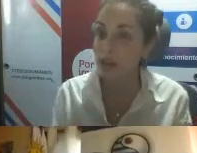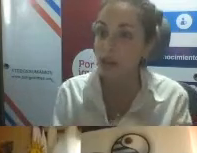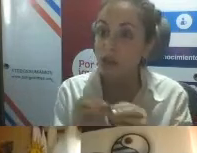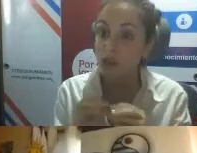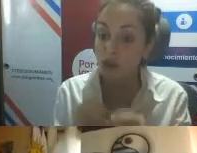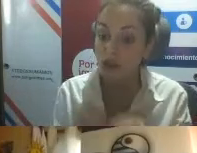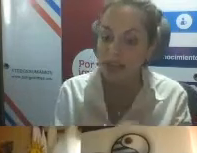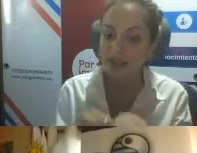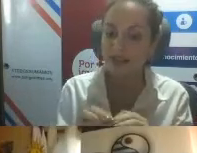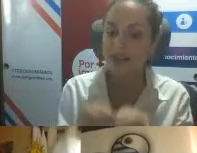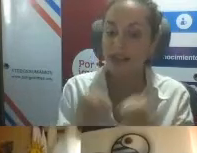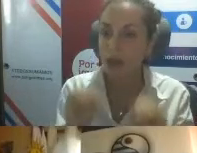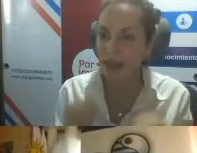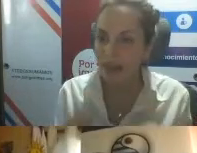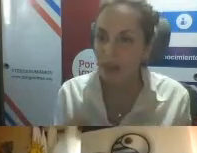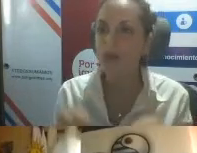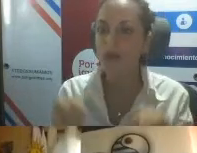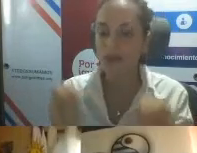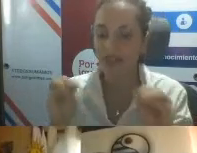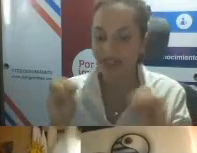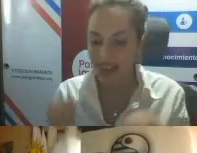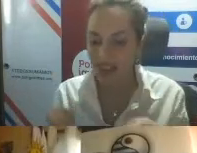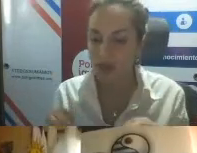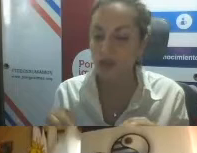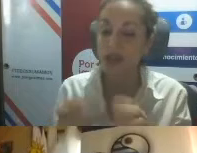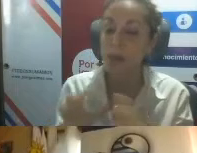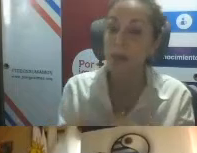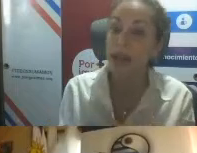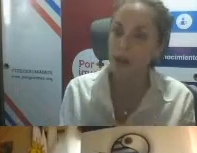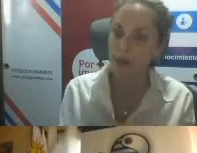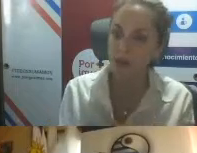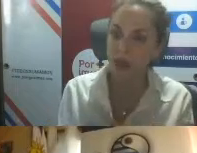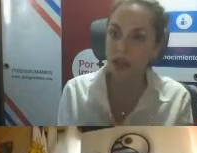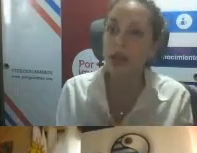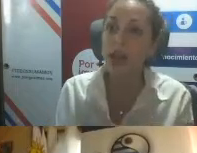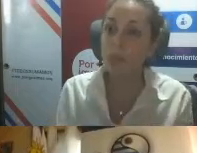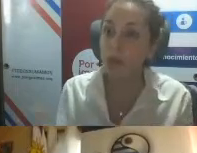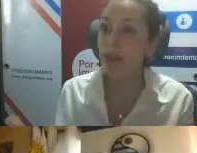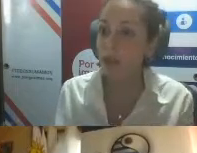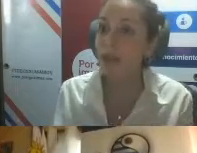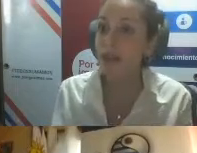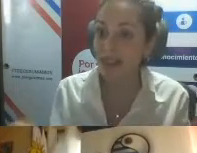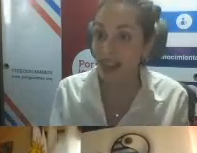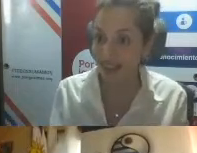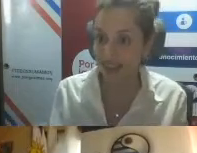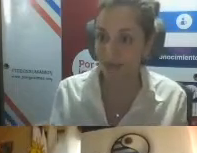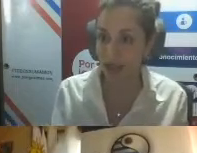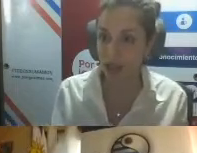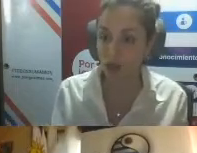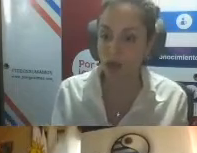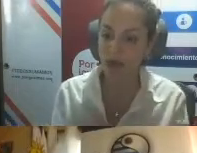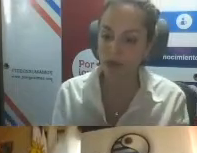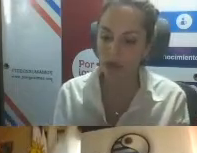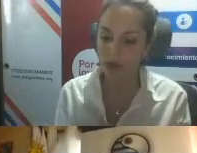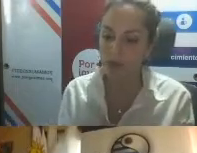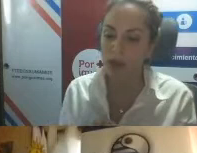a los servicios sociales, educativos, sanitarios, de empleo, y poder también beneficiarte de